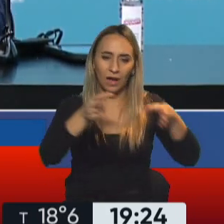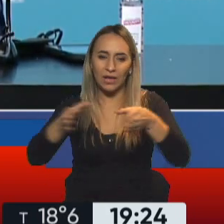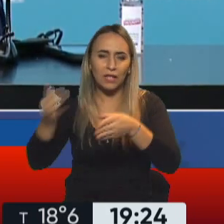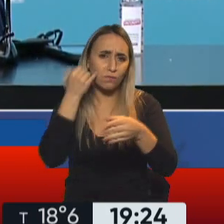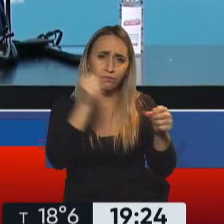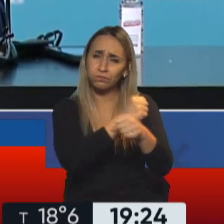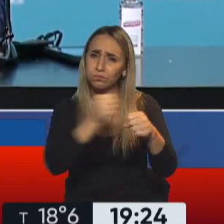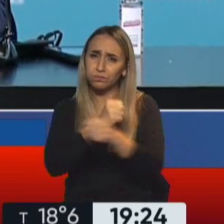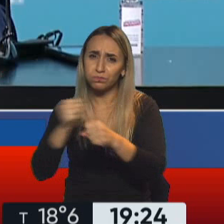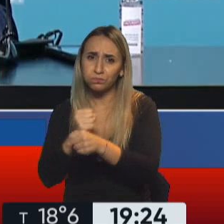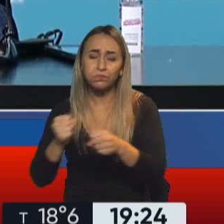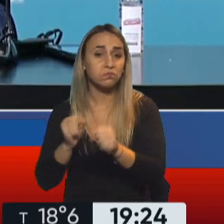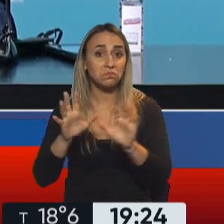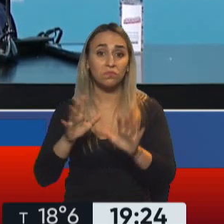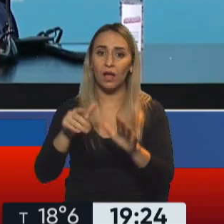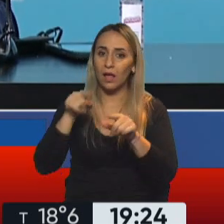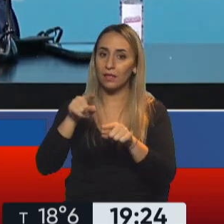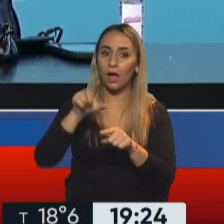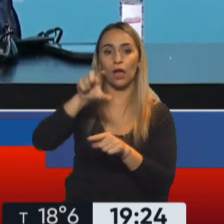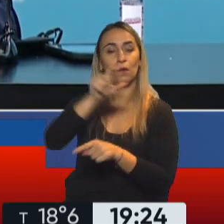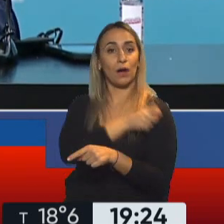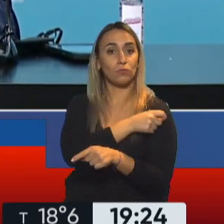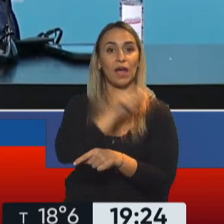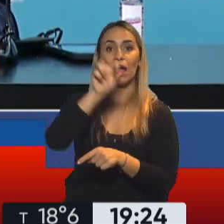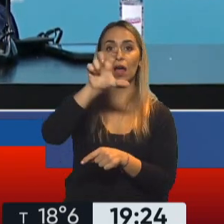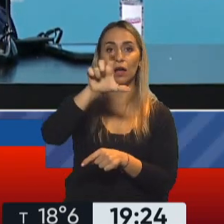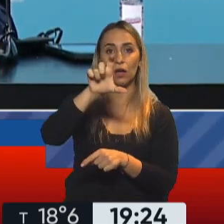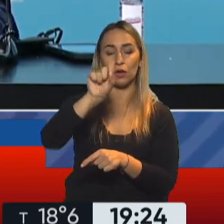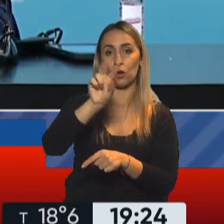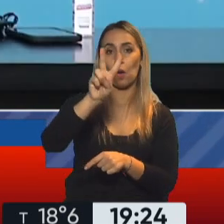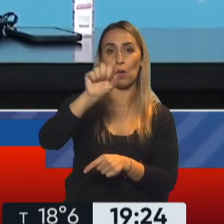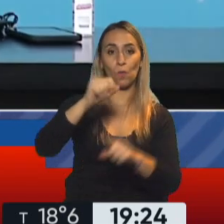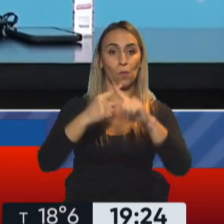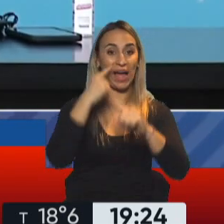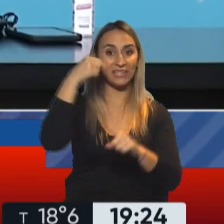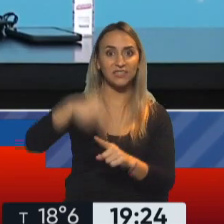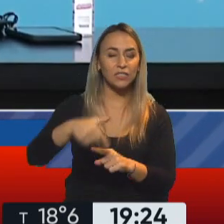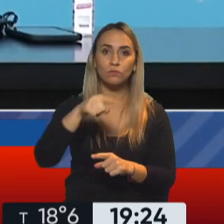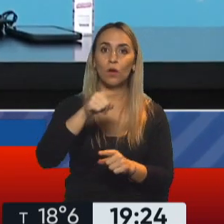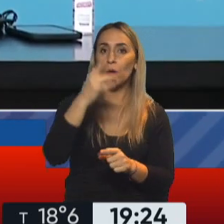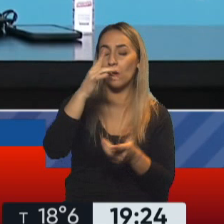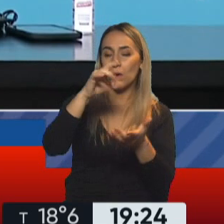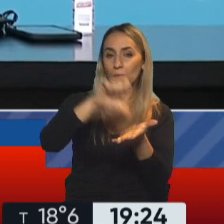positivos, que es la vacuna que más se aplicó en India, lo que quería saber es si